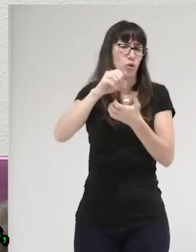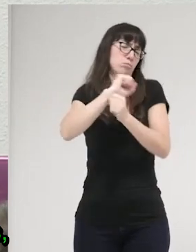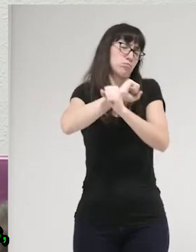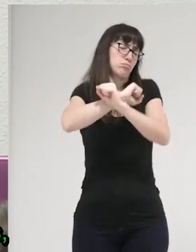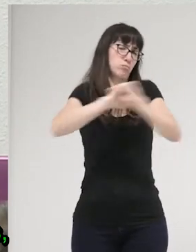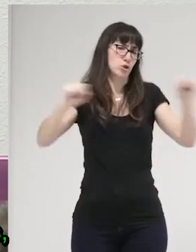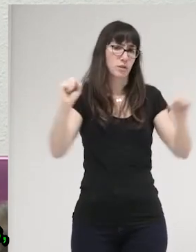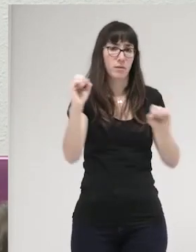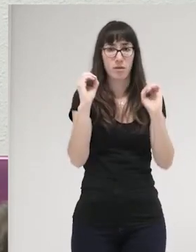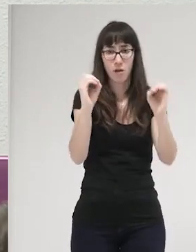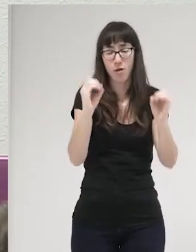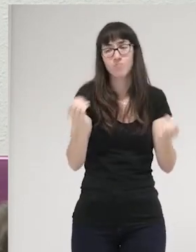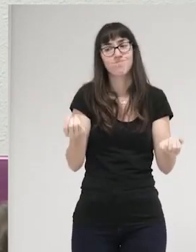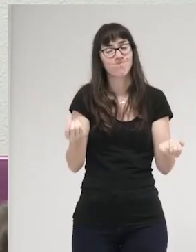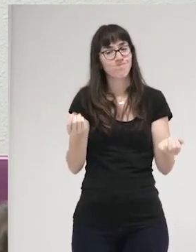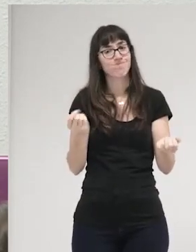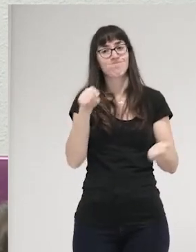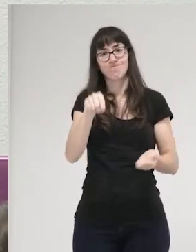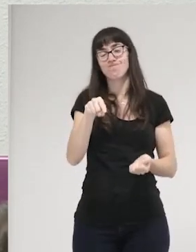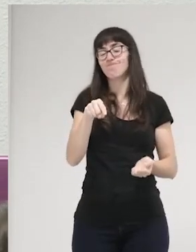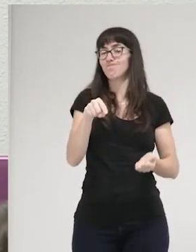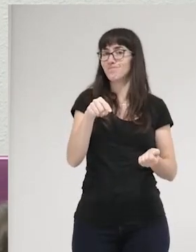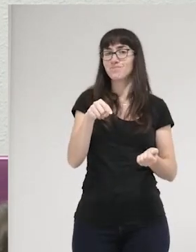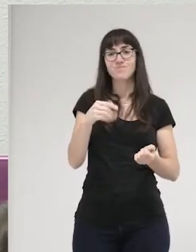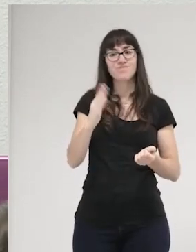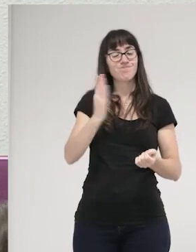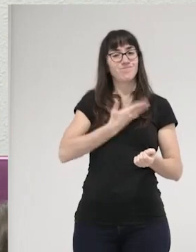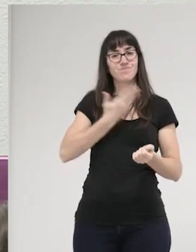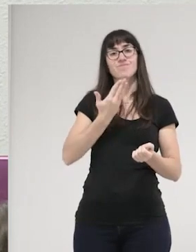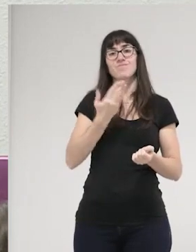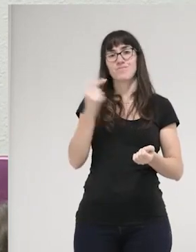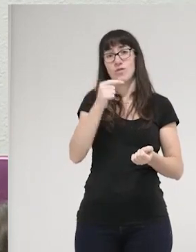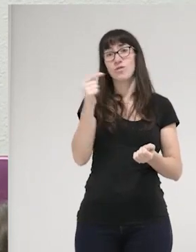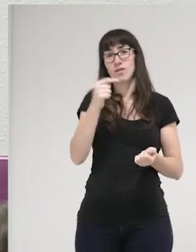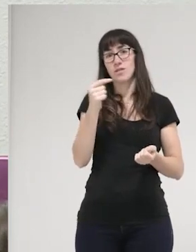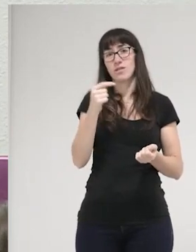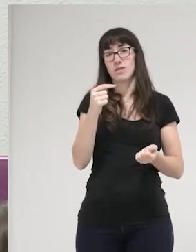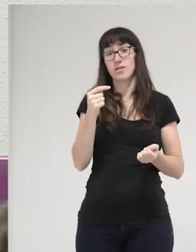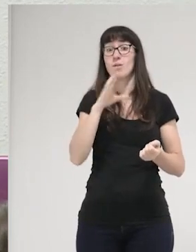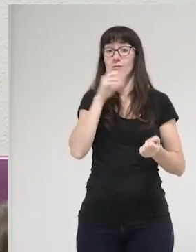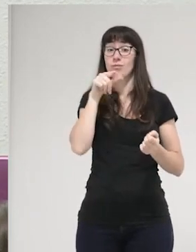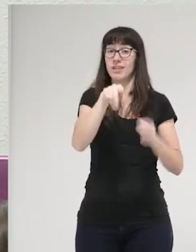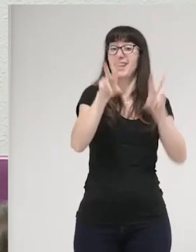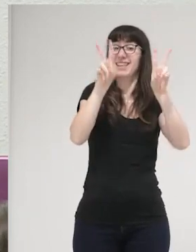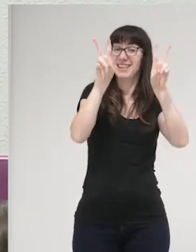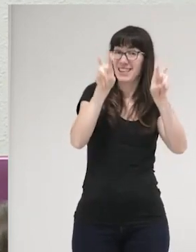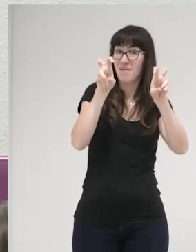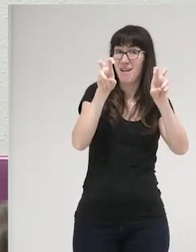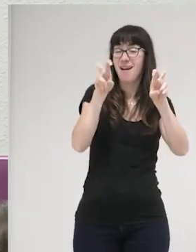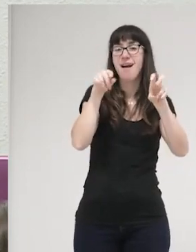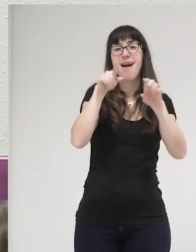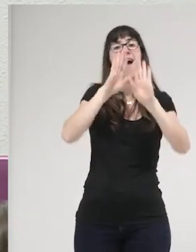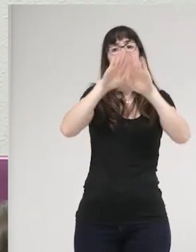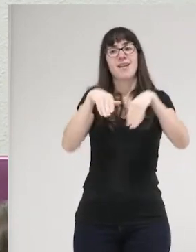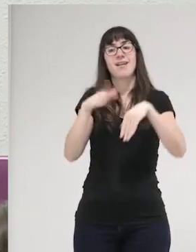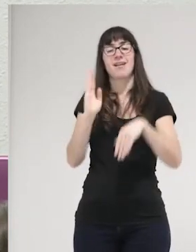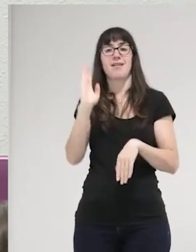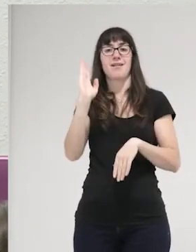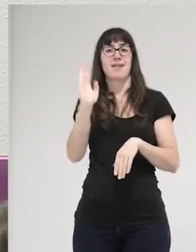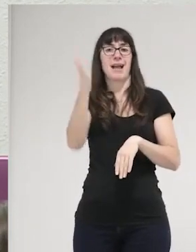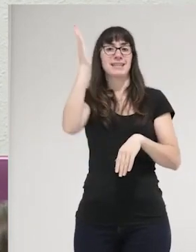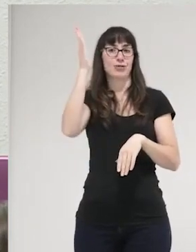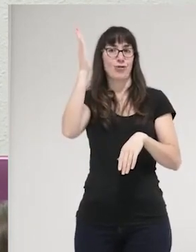veremos y desarrollaré más muchas veces esta búsqueda de riesgo cero lo que favorece son las lógicas punitivas porque al final han sido